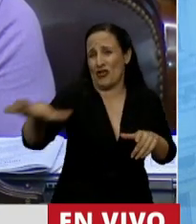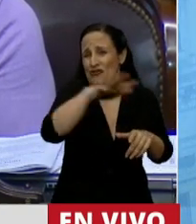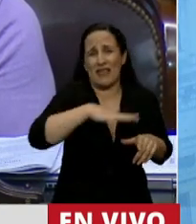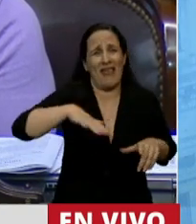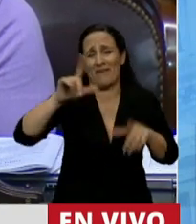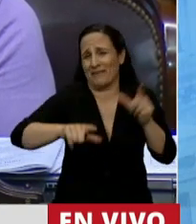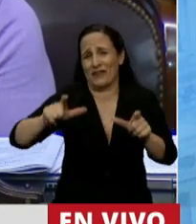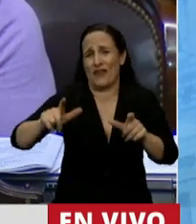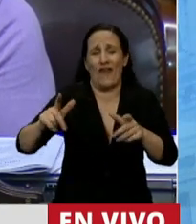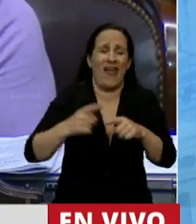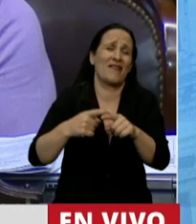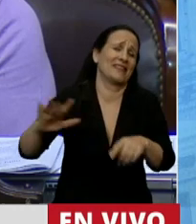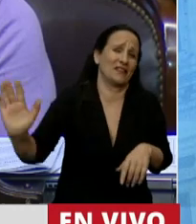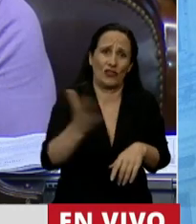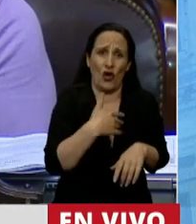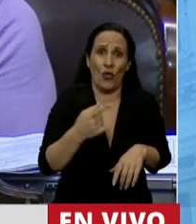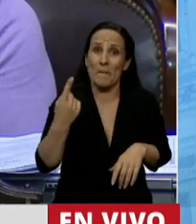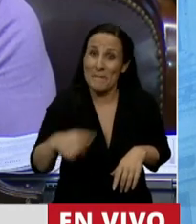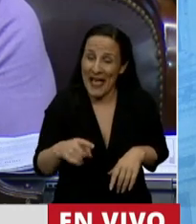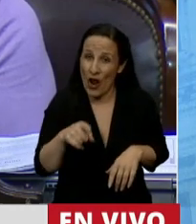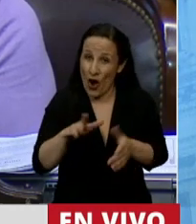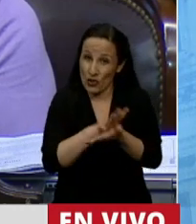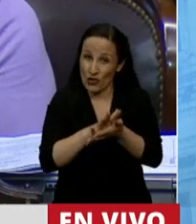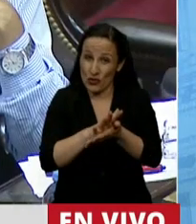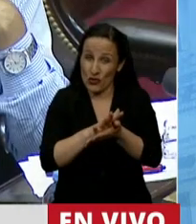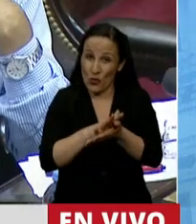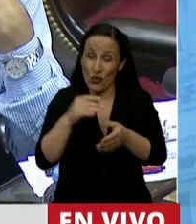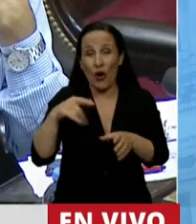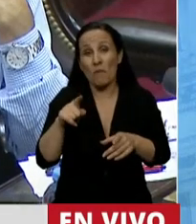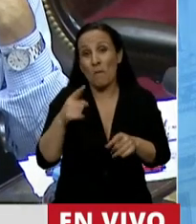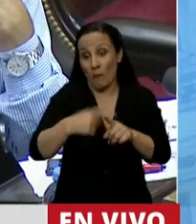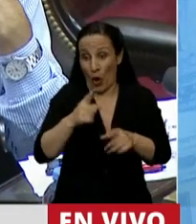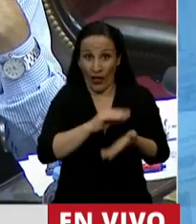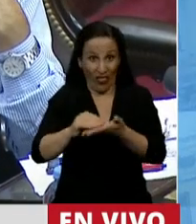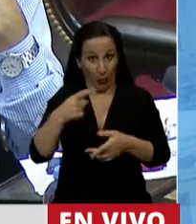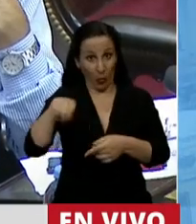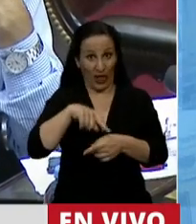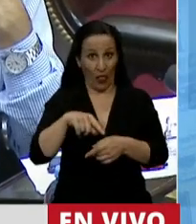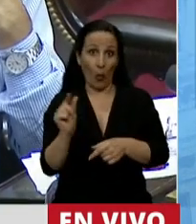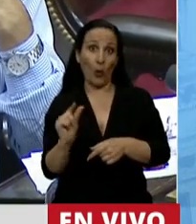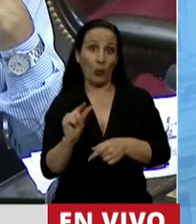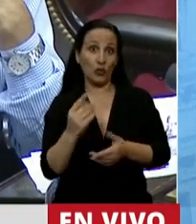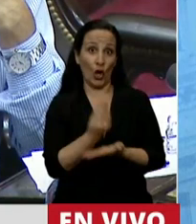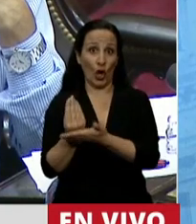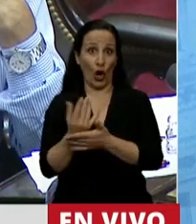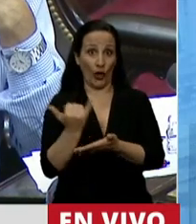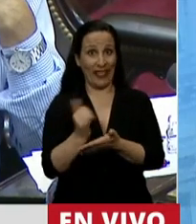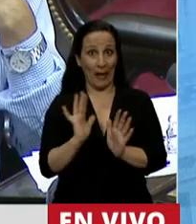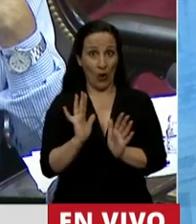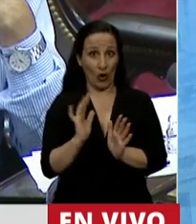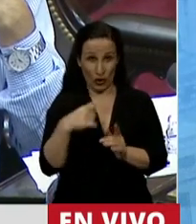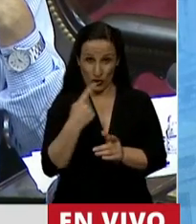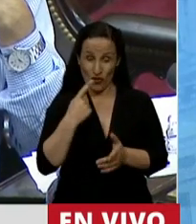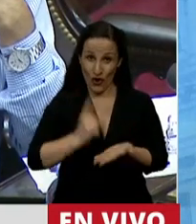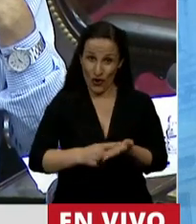no puede ser resuelto legítimamente por aquellas mayorías circunstanciales que ocupamos hoy las bancas en el